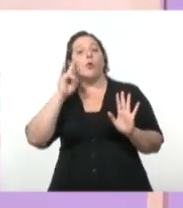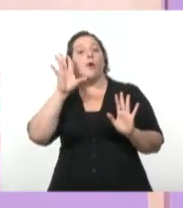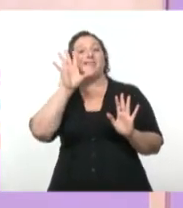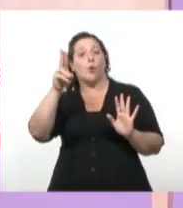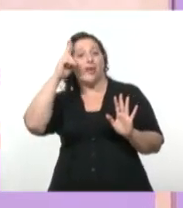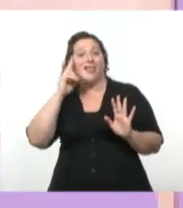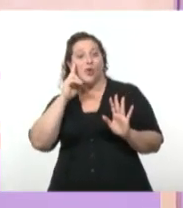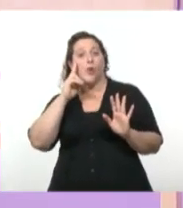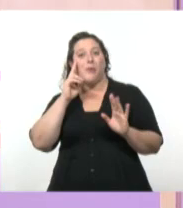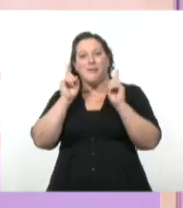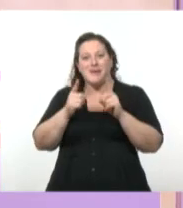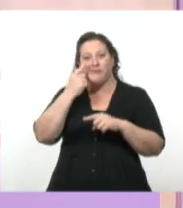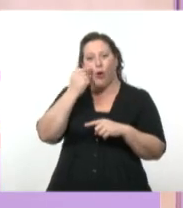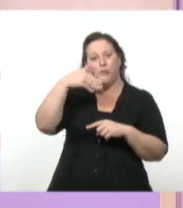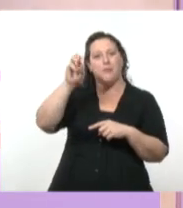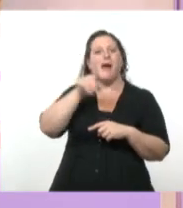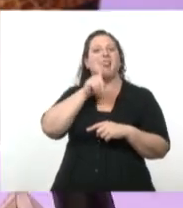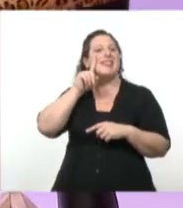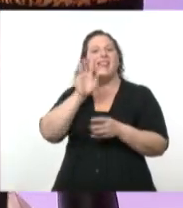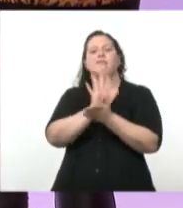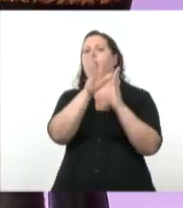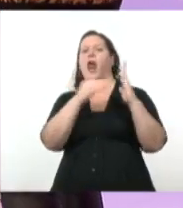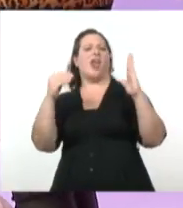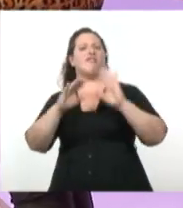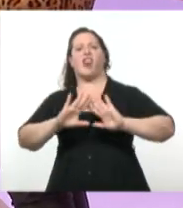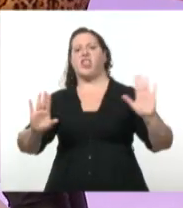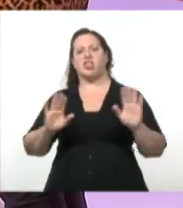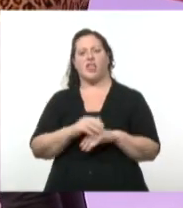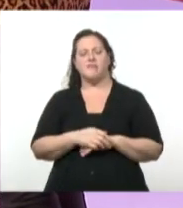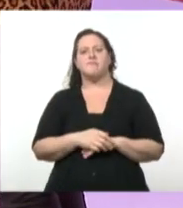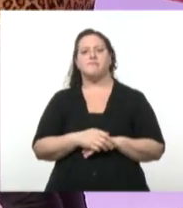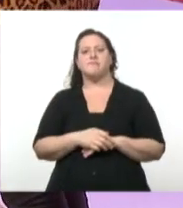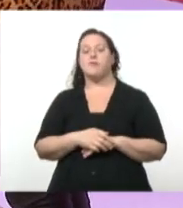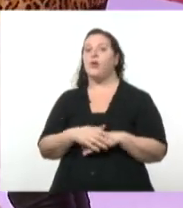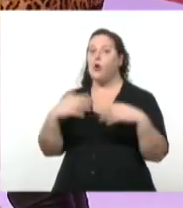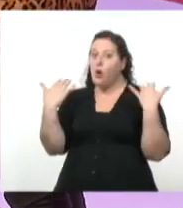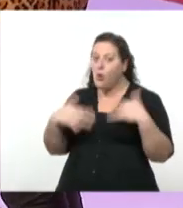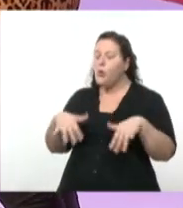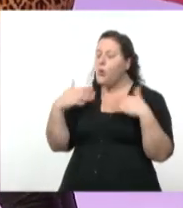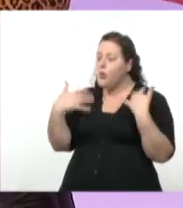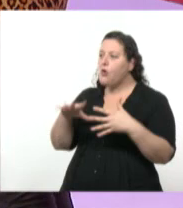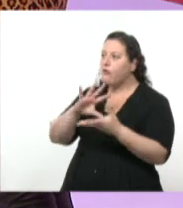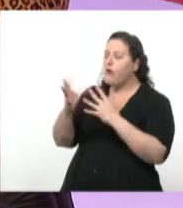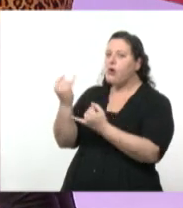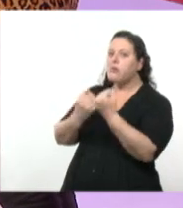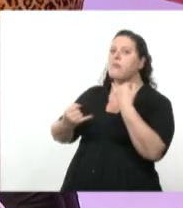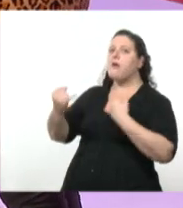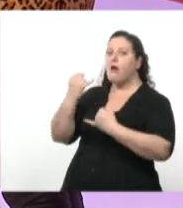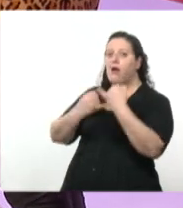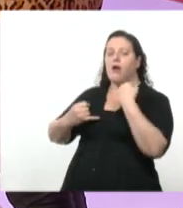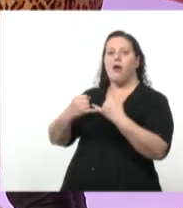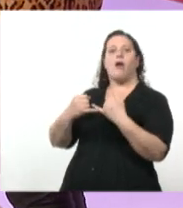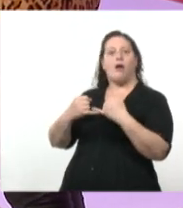Martí para pensar en la construcción de un nuevo orden. Qué impactante, ¿no? ¿Cómo lo vas explicando? Cómo, en realidad,